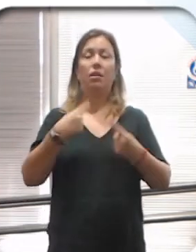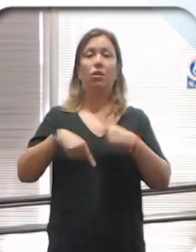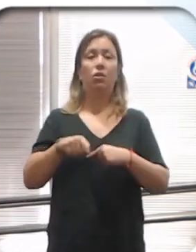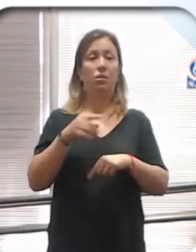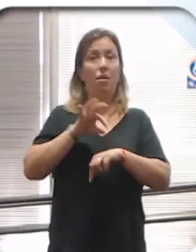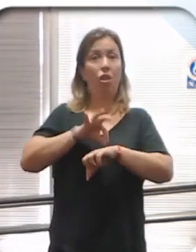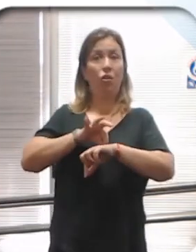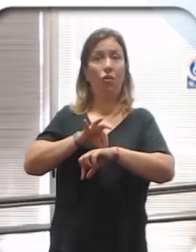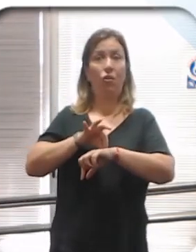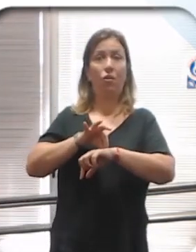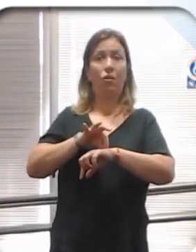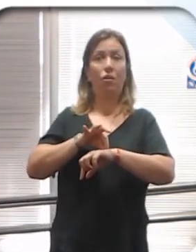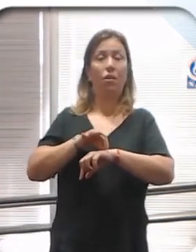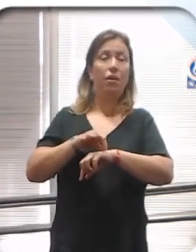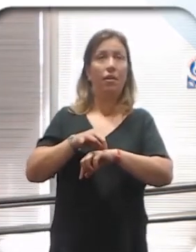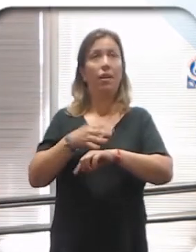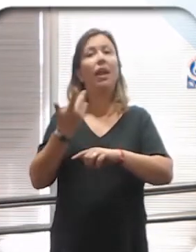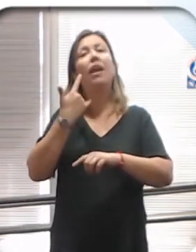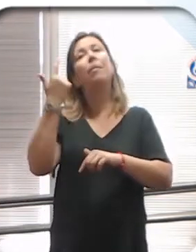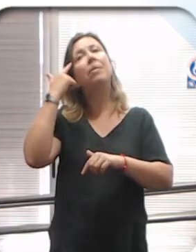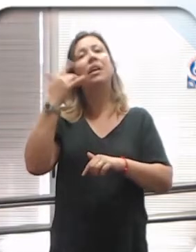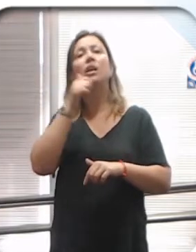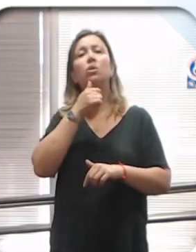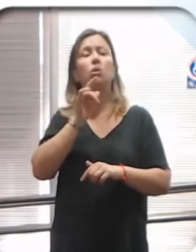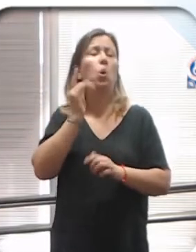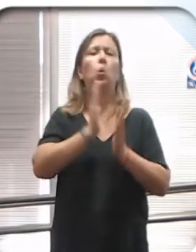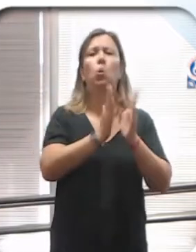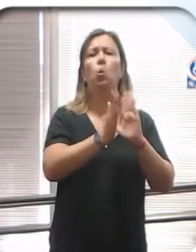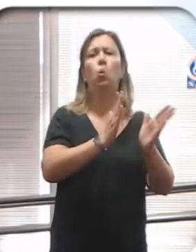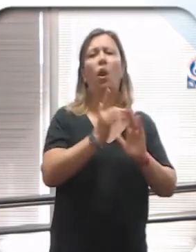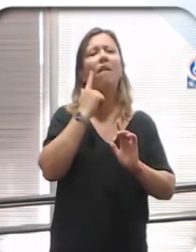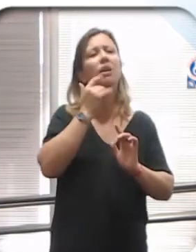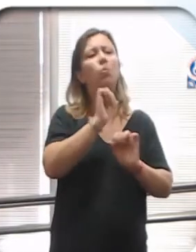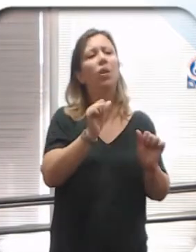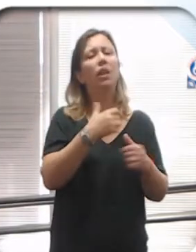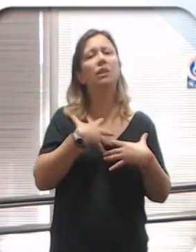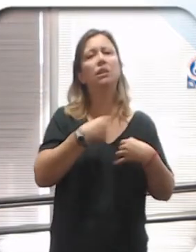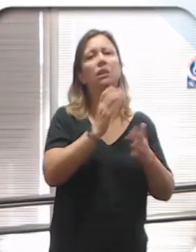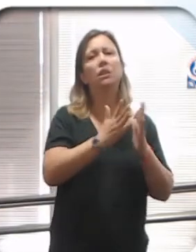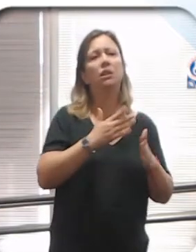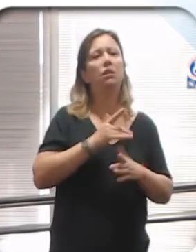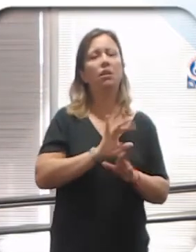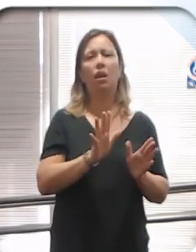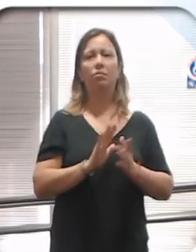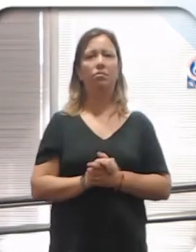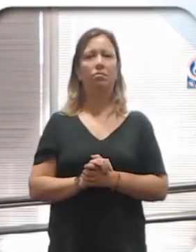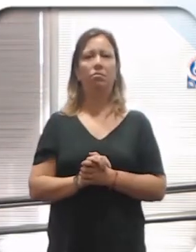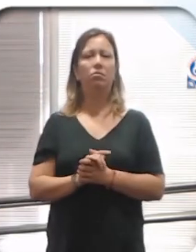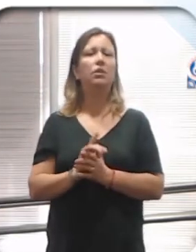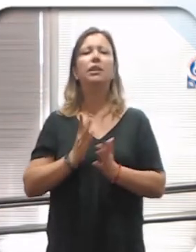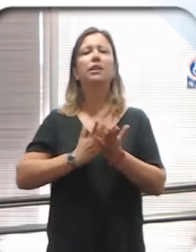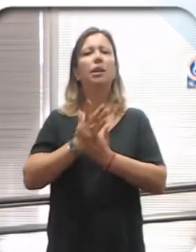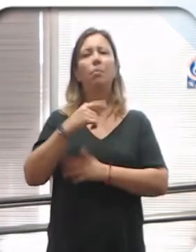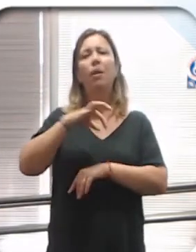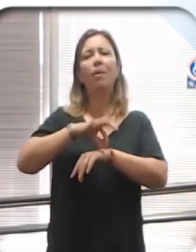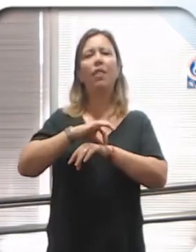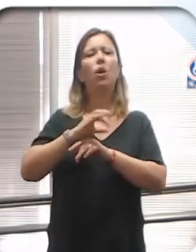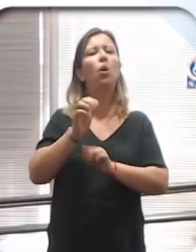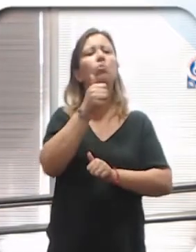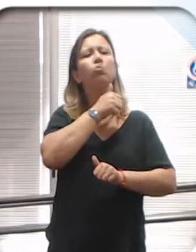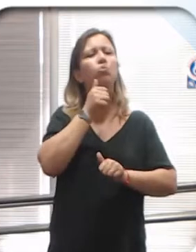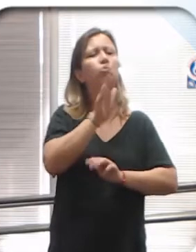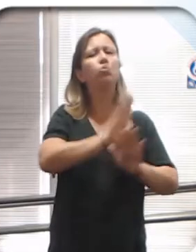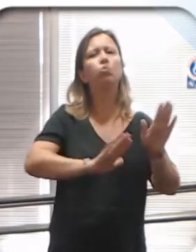ende, para los médicos, ¿cuál sería la solución? Curarlo. Si nosotros somos los reyes de América. Curamos todo. ¿No?